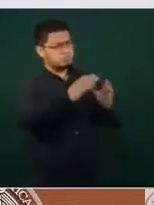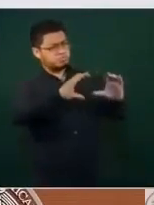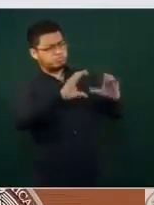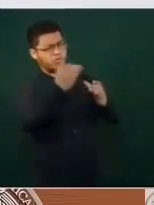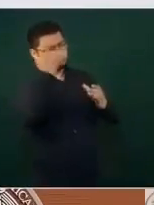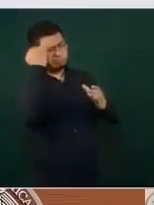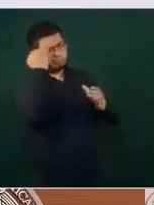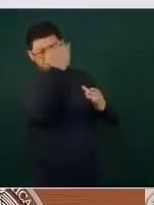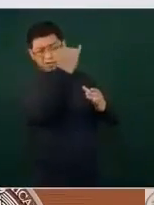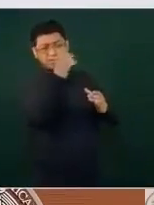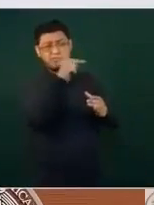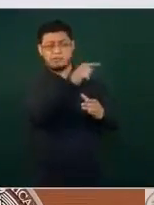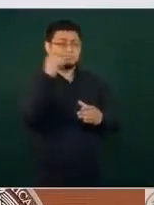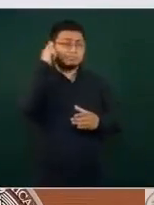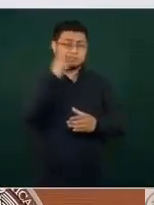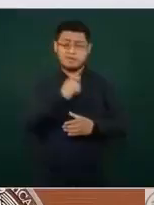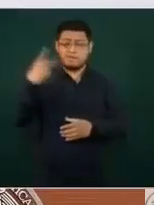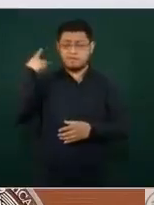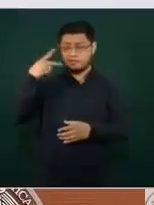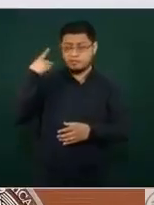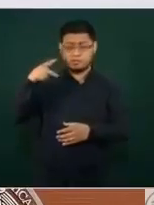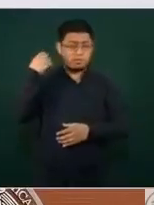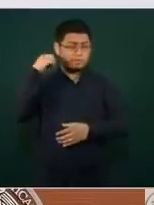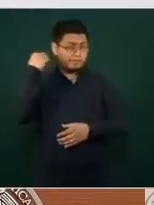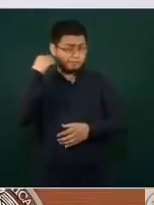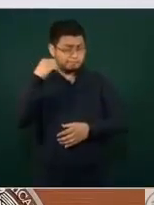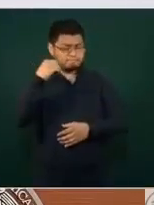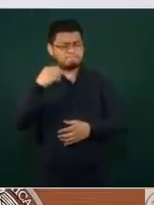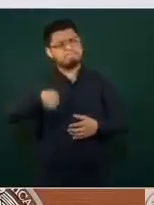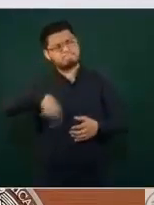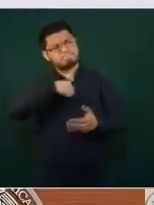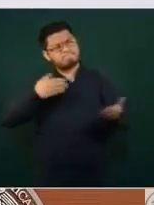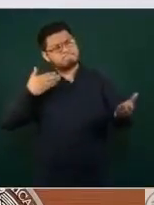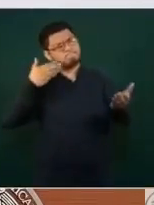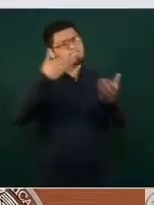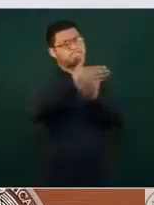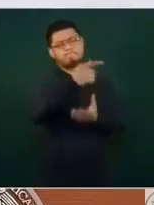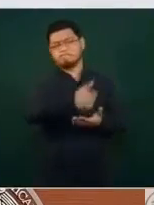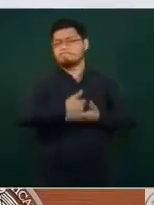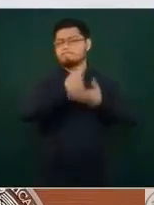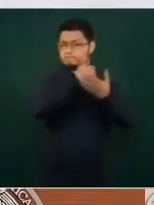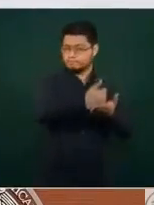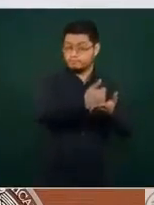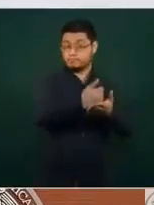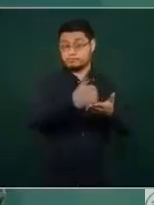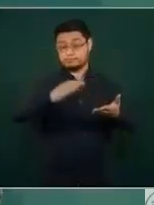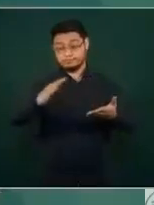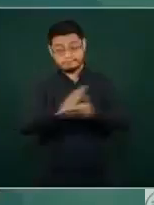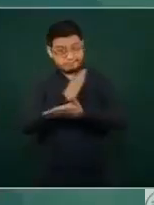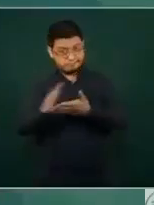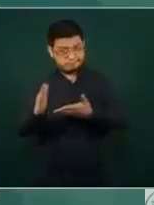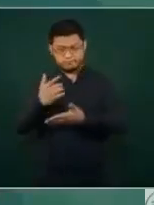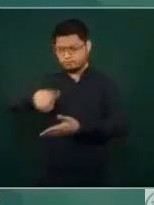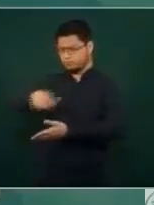de los estados de Guerrero, de Veracruz y Oaxaca de manera específica, pero también las Fuerzas